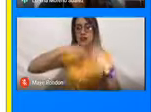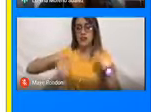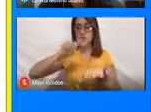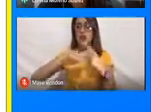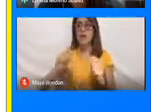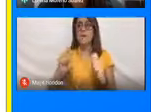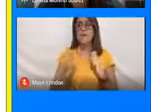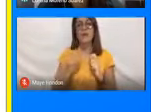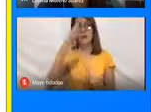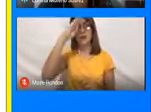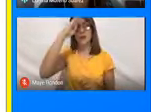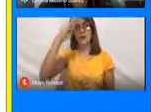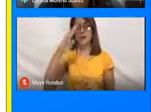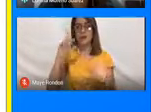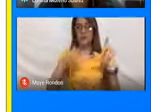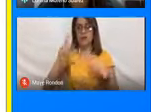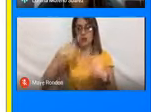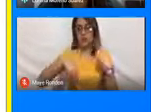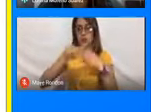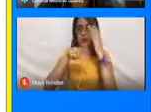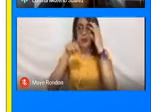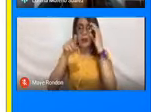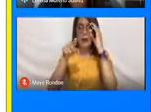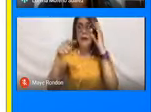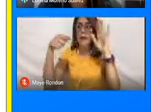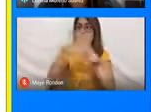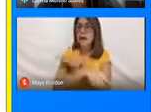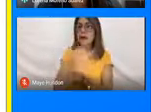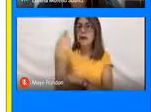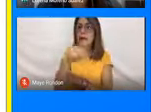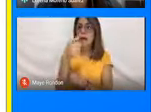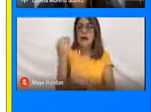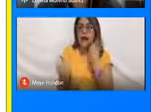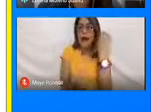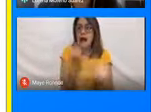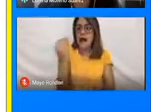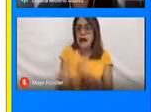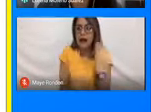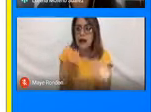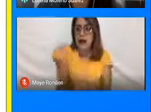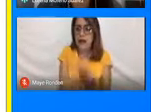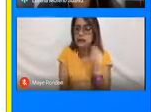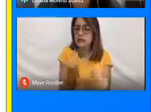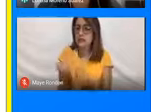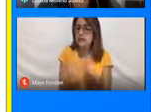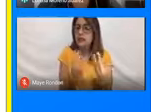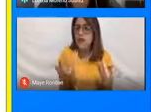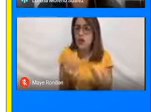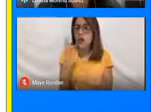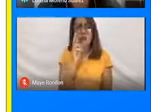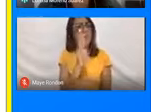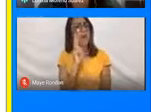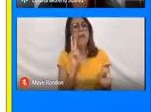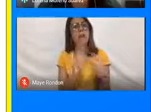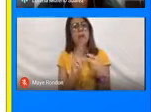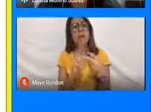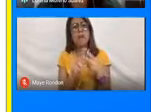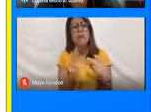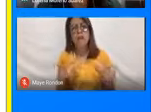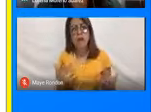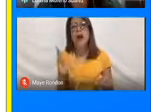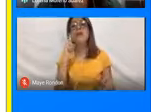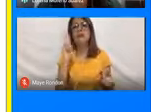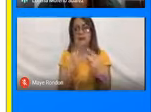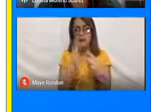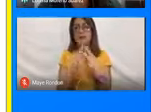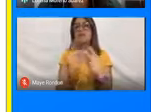nuestra policía de turismo. Vamos a conocer un poquito más de qué hacen los que no los conocen, los van a conocer.